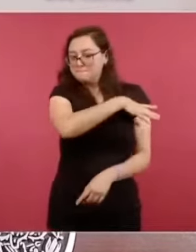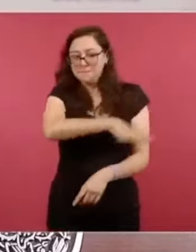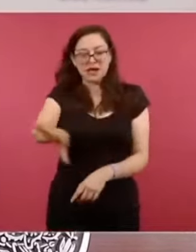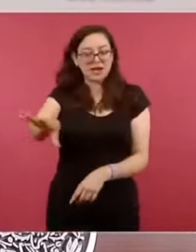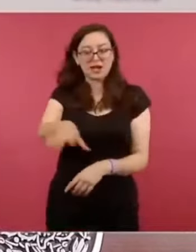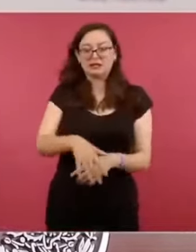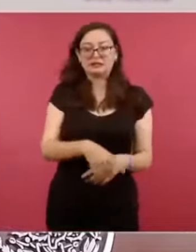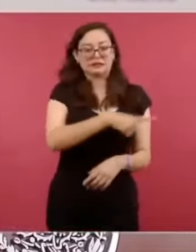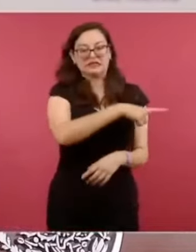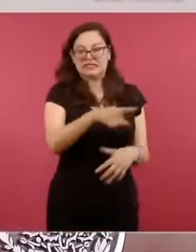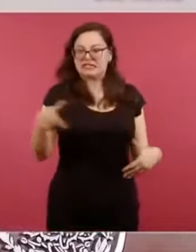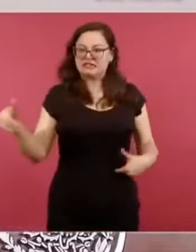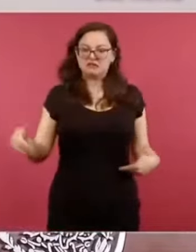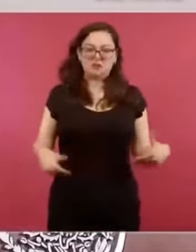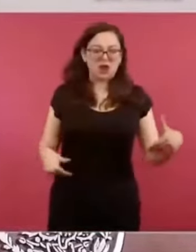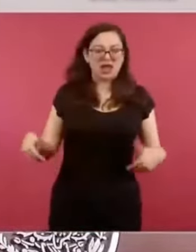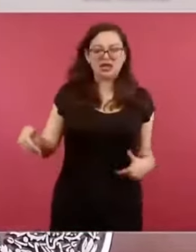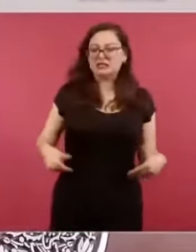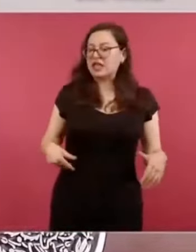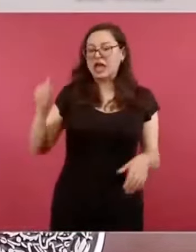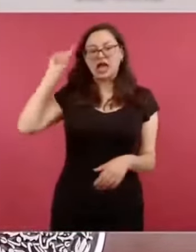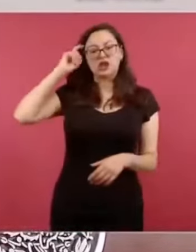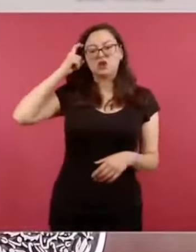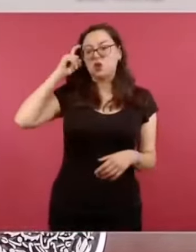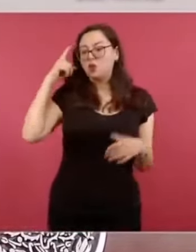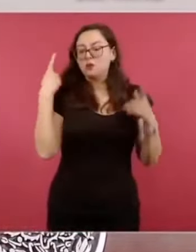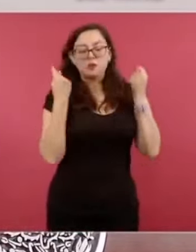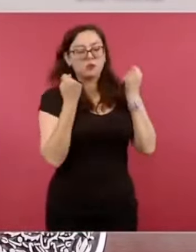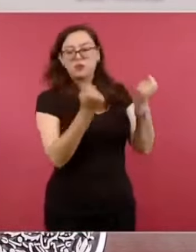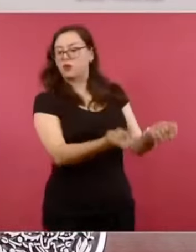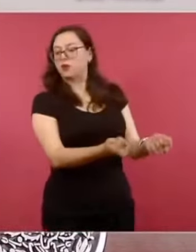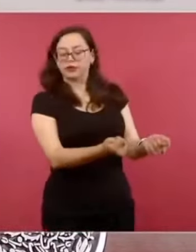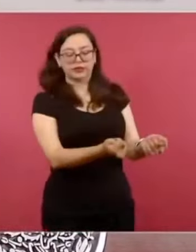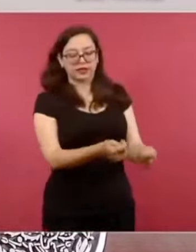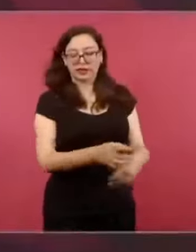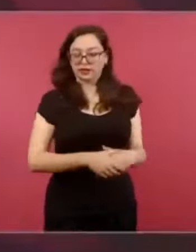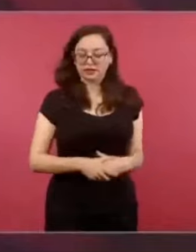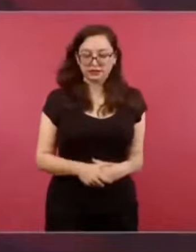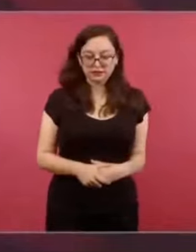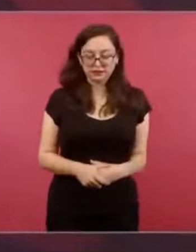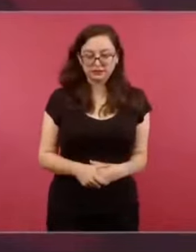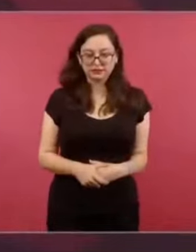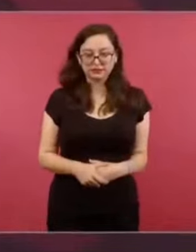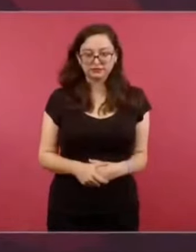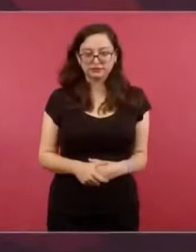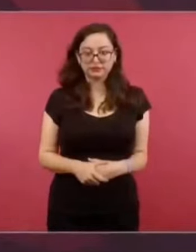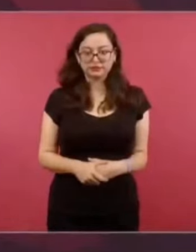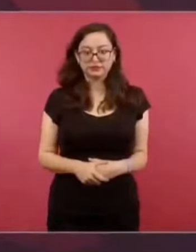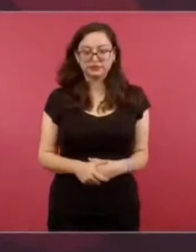encima de todo, con la